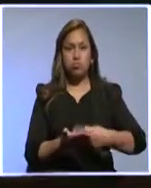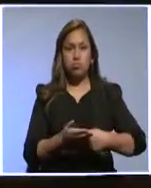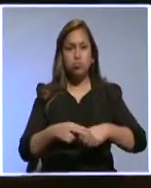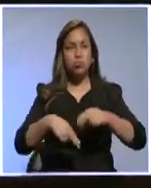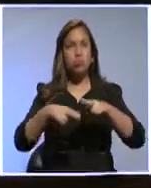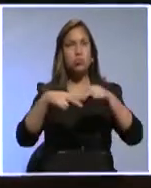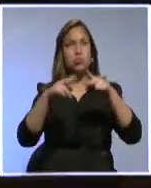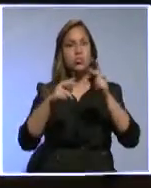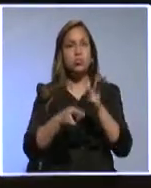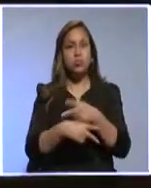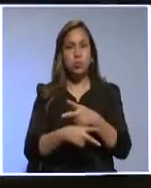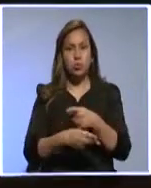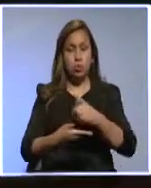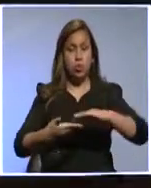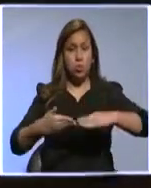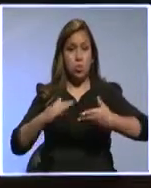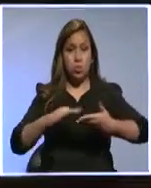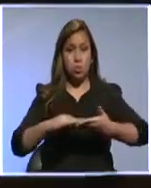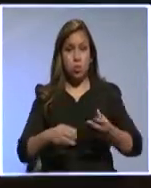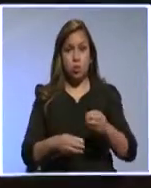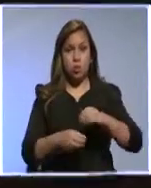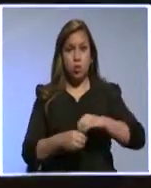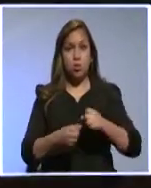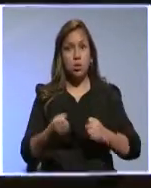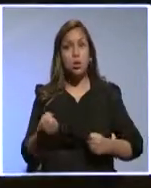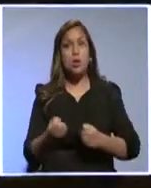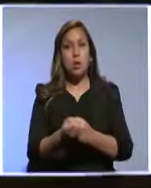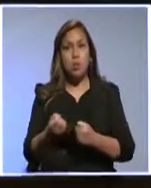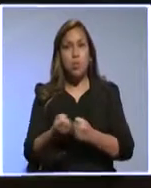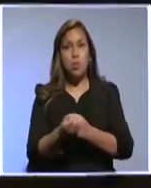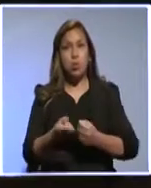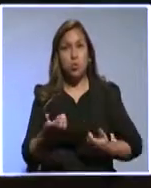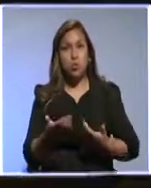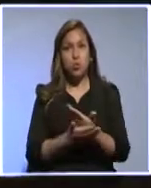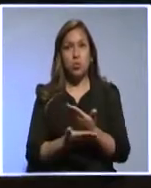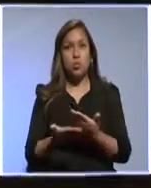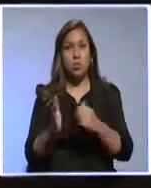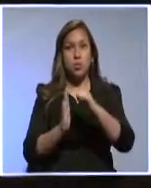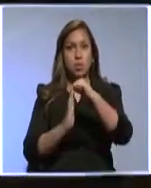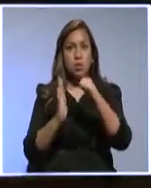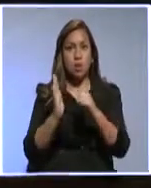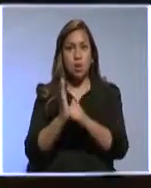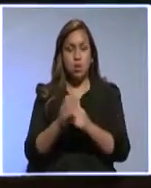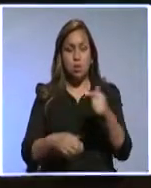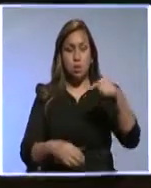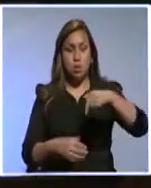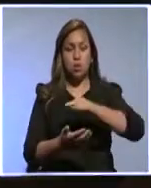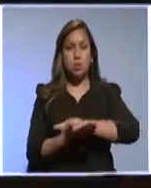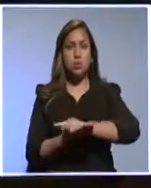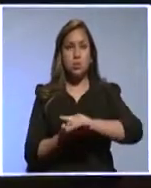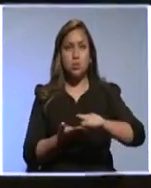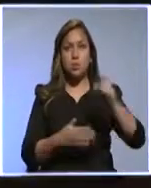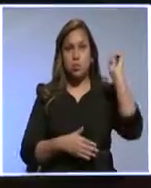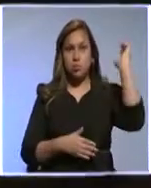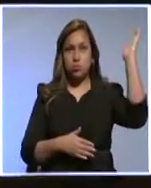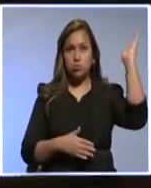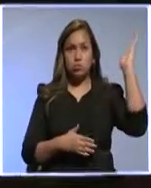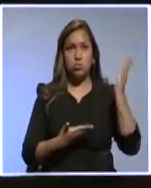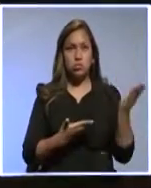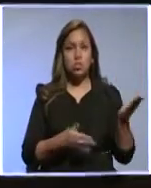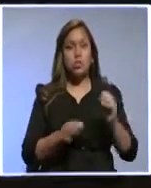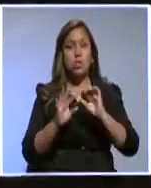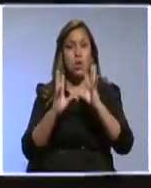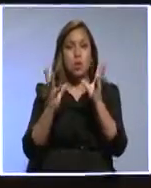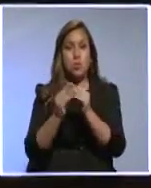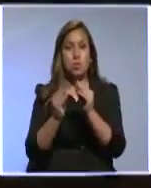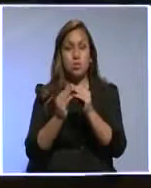y productiva con comunidades urbanas en apoyo de la nueva agenda urbana adoptada esta semana durante la conferencia mundial Habitat